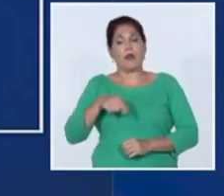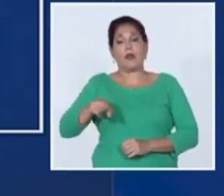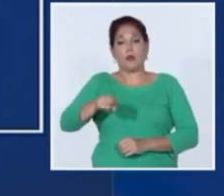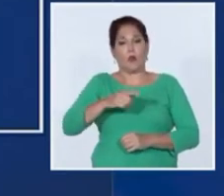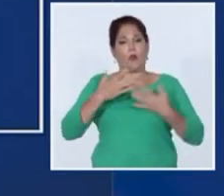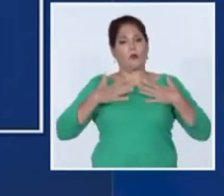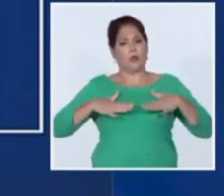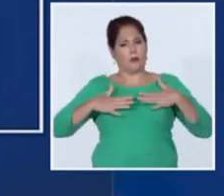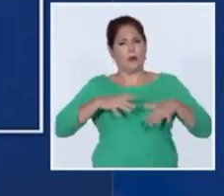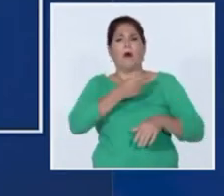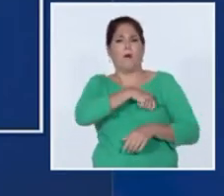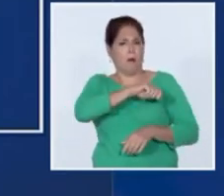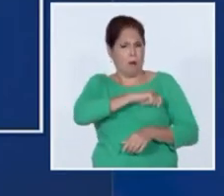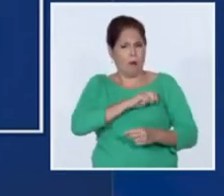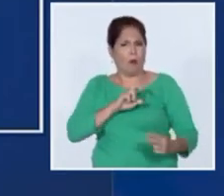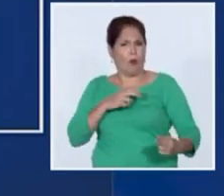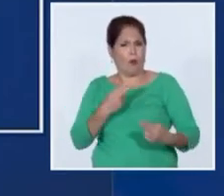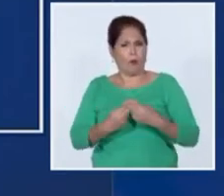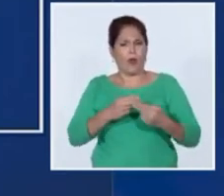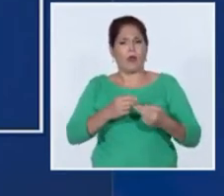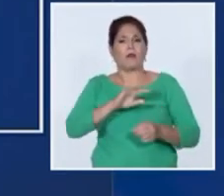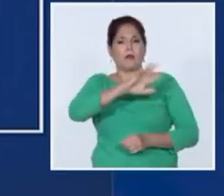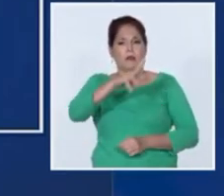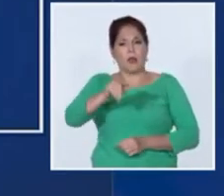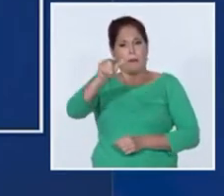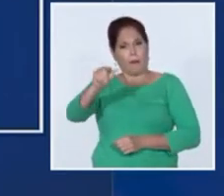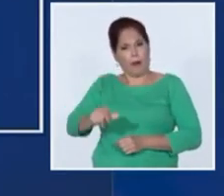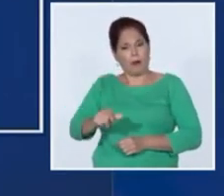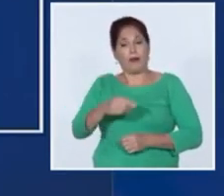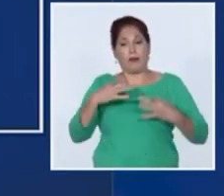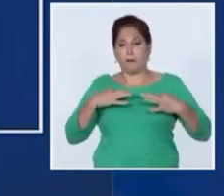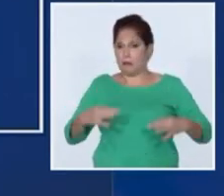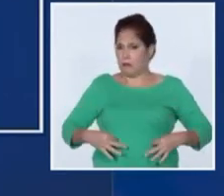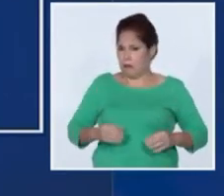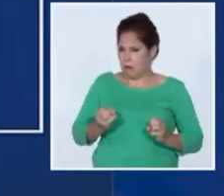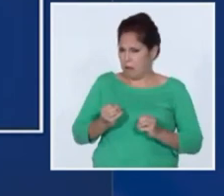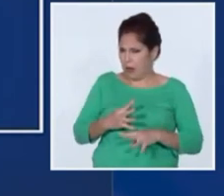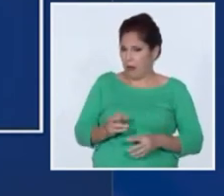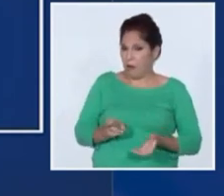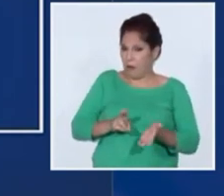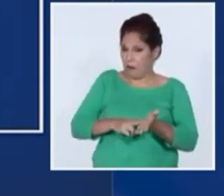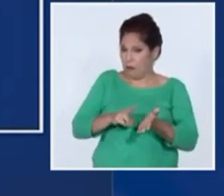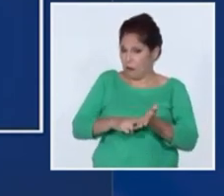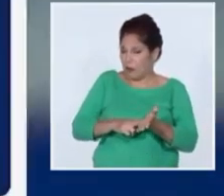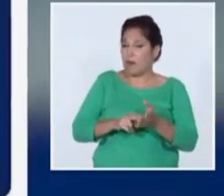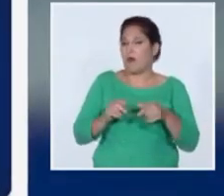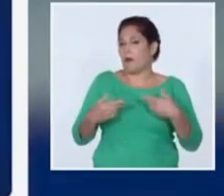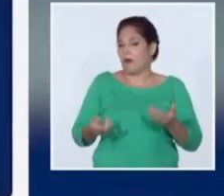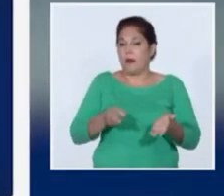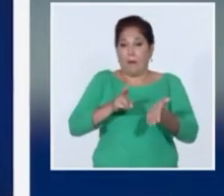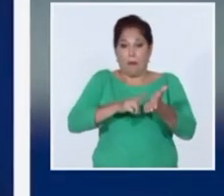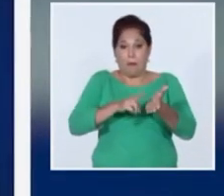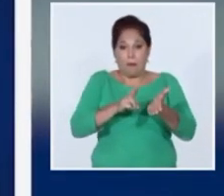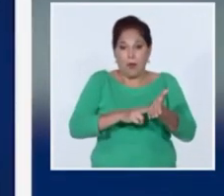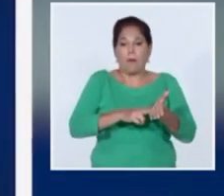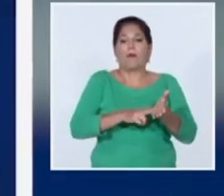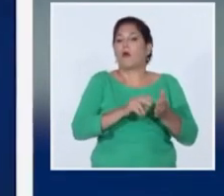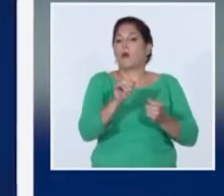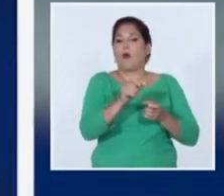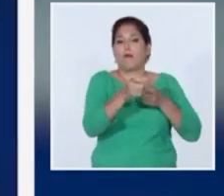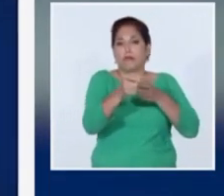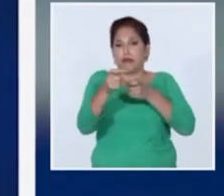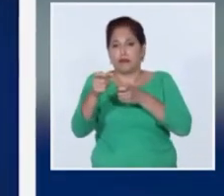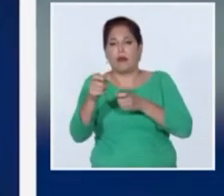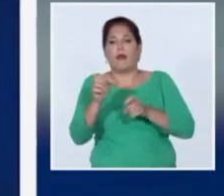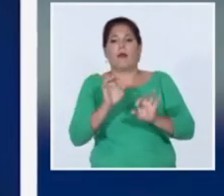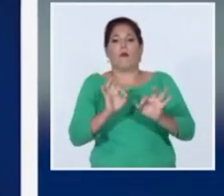nuestro pueblo la Marina de Guerra forma parte de las fuerzas armadas revolucionarias se compone de fuerzas regulares y milicias de